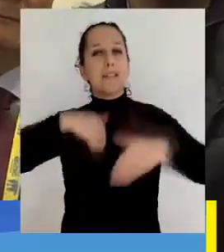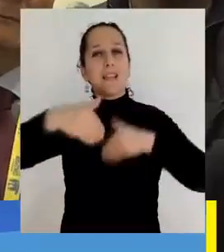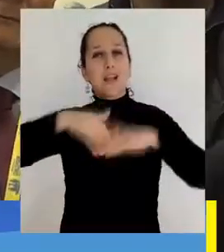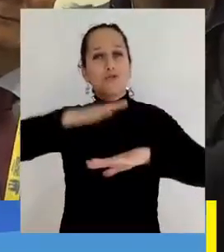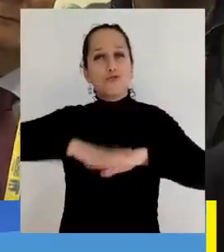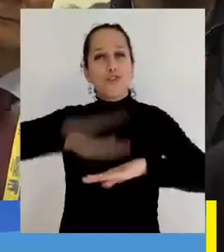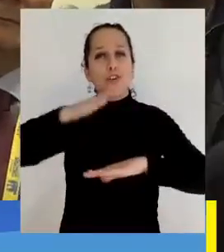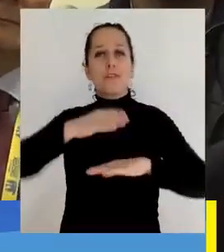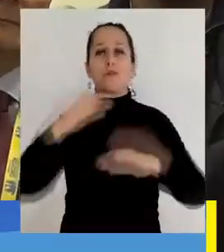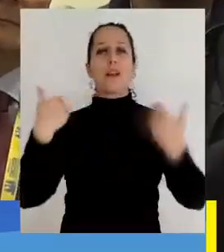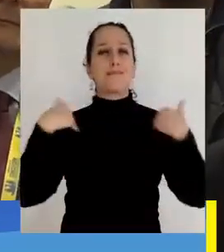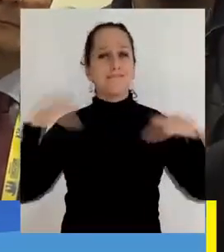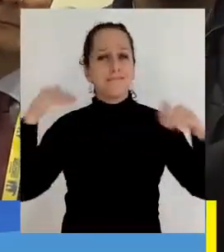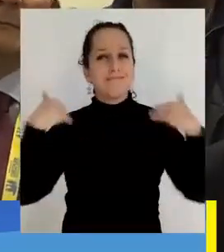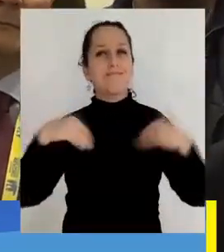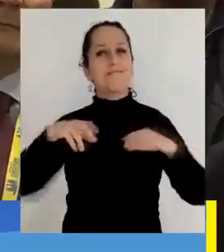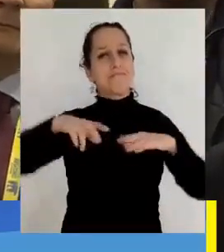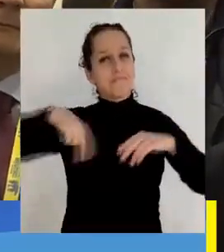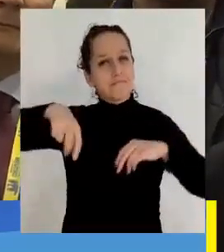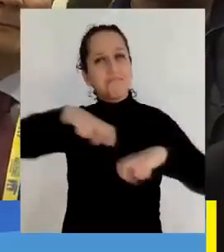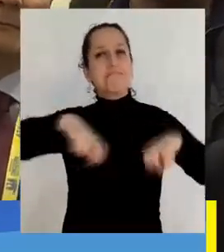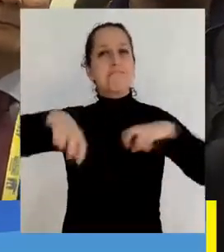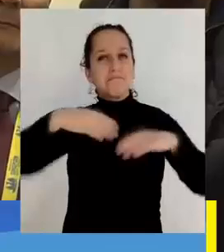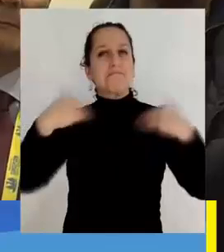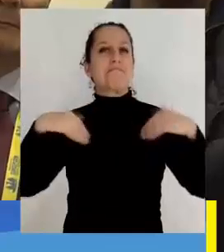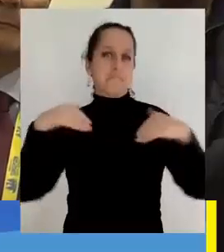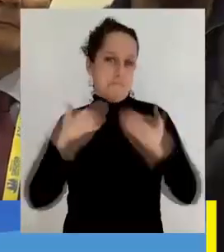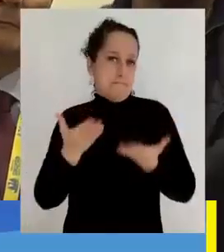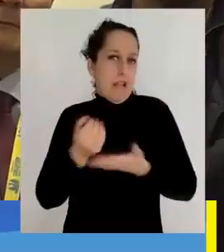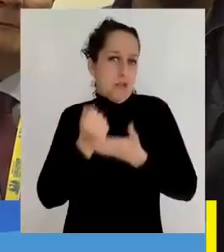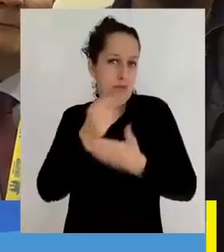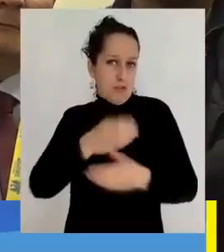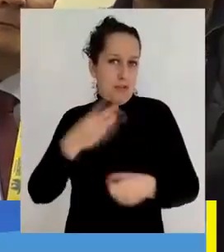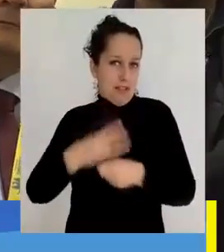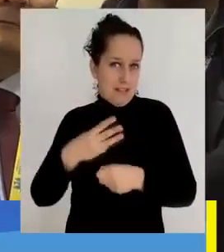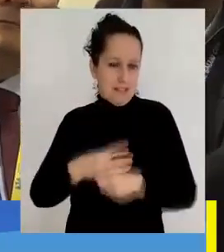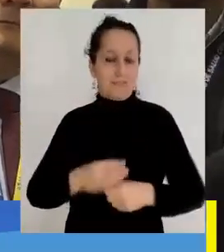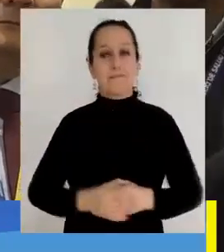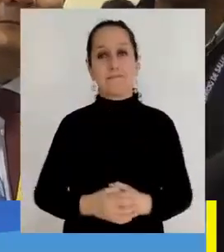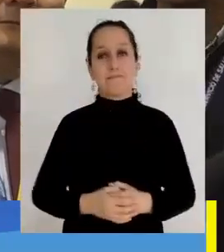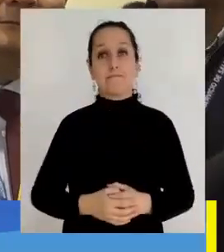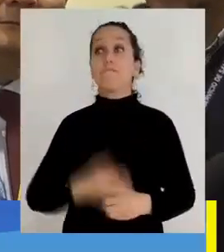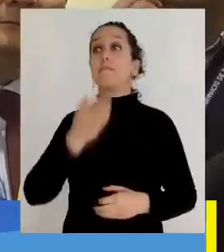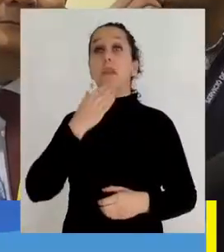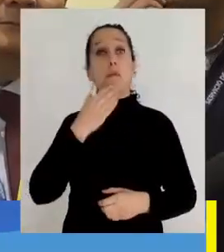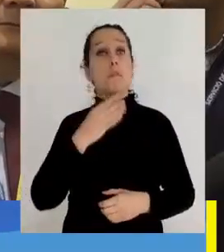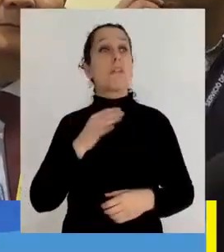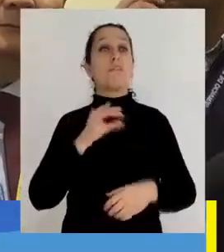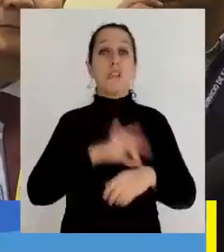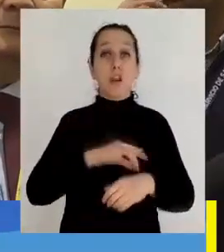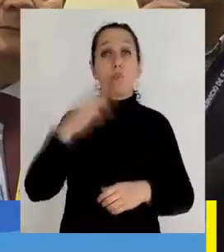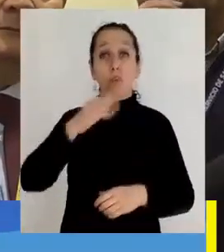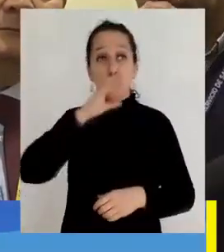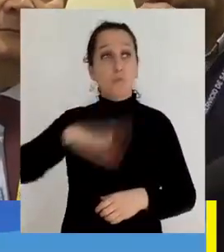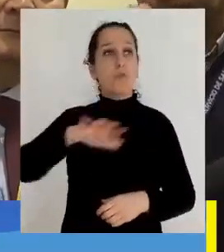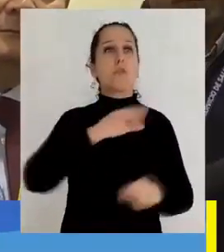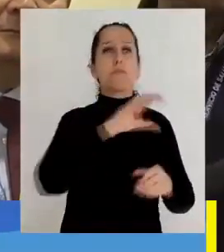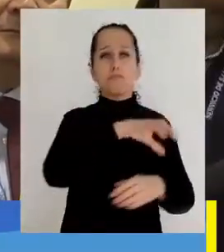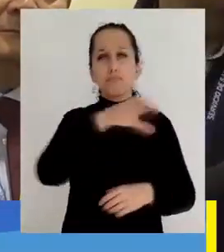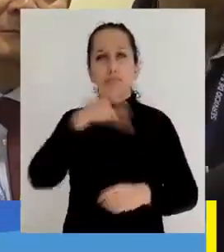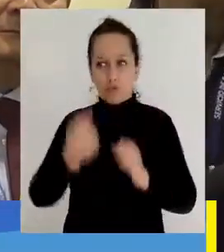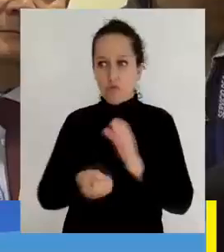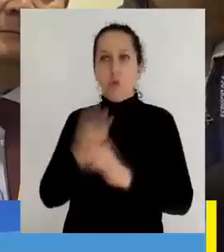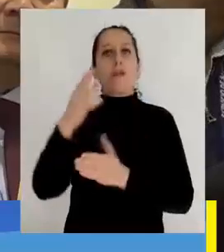físico de las personas mayores que aquí van a participar y viene a potenciar también la red de salud municipal que tenemos en